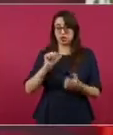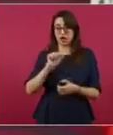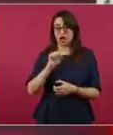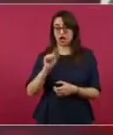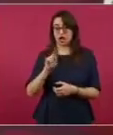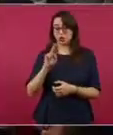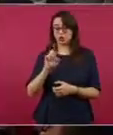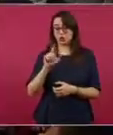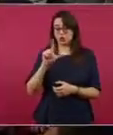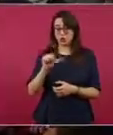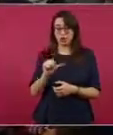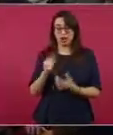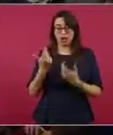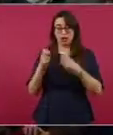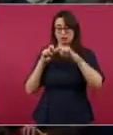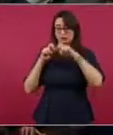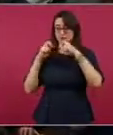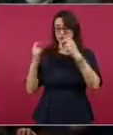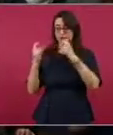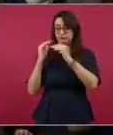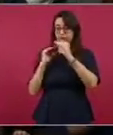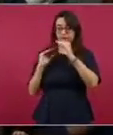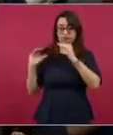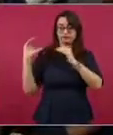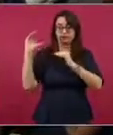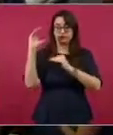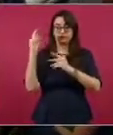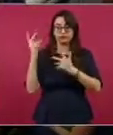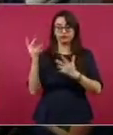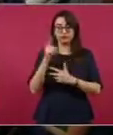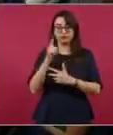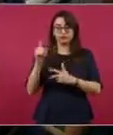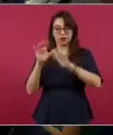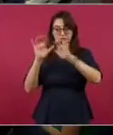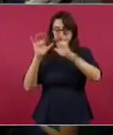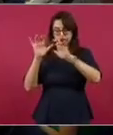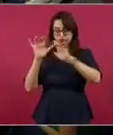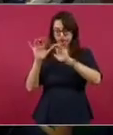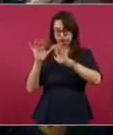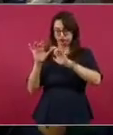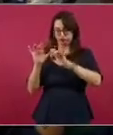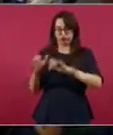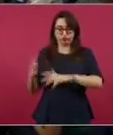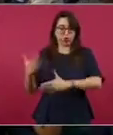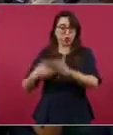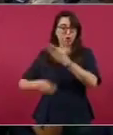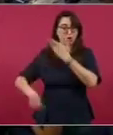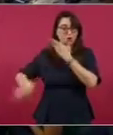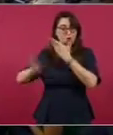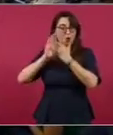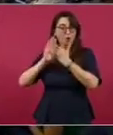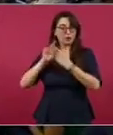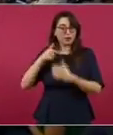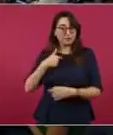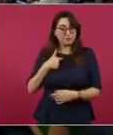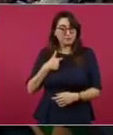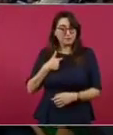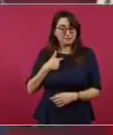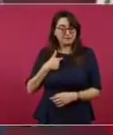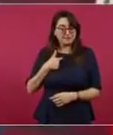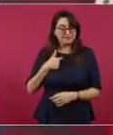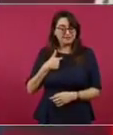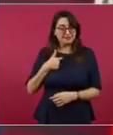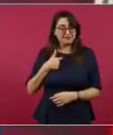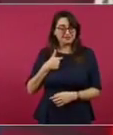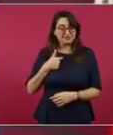ministros sacaron un manifiesto en contra de nosotros,